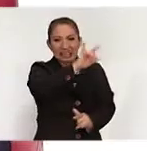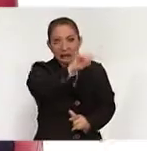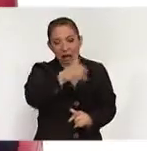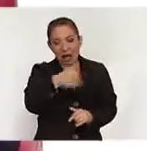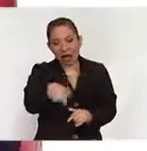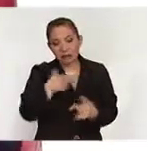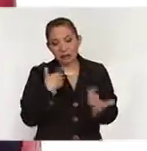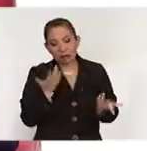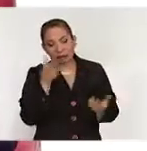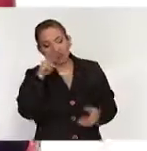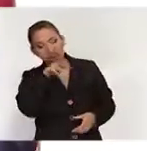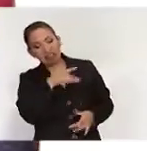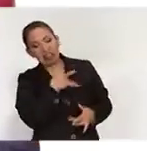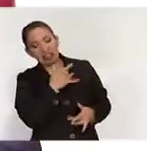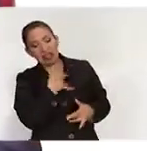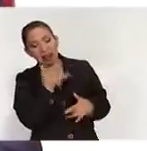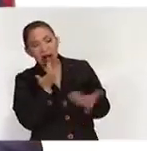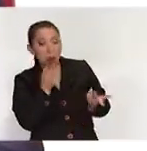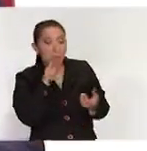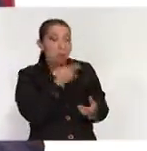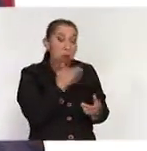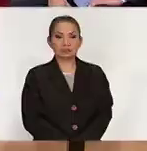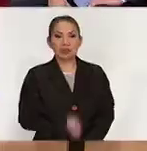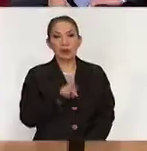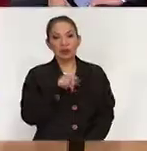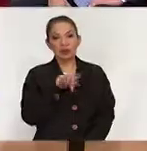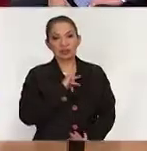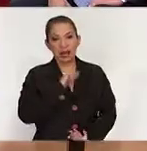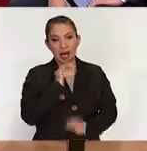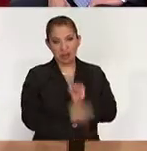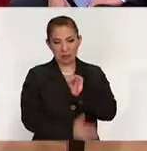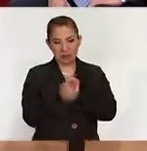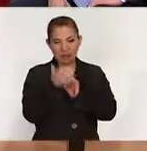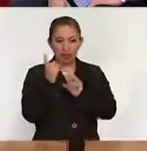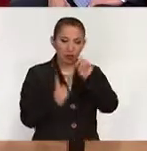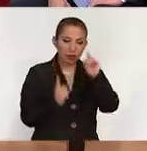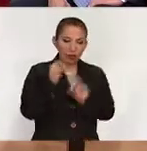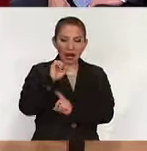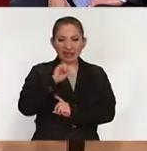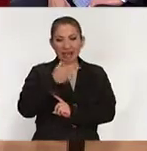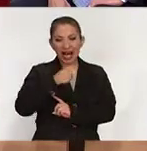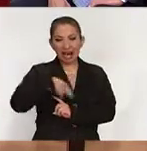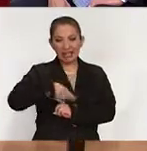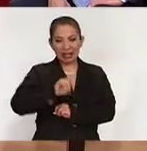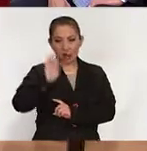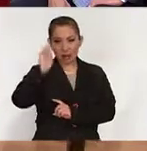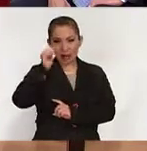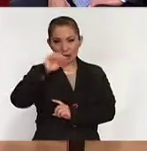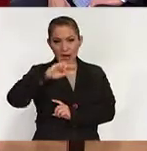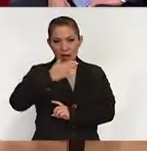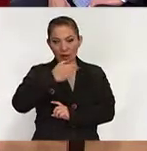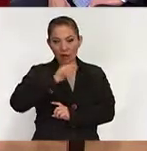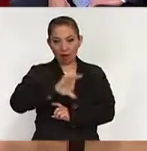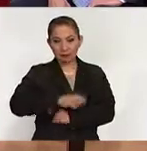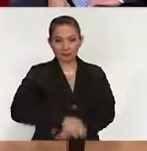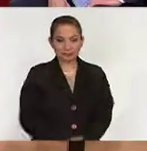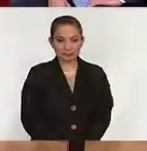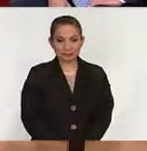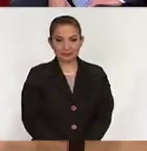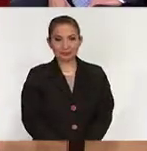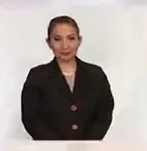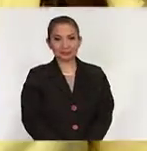ya genera en una percepción de certeza mauricio pues ya para concluir las dudas de chanik de la universidad anahuaca vamos con ella